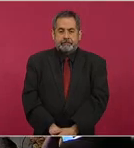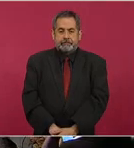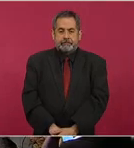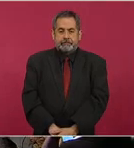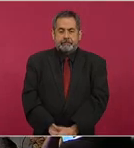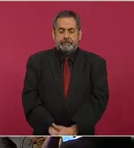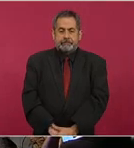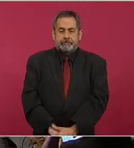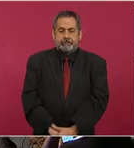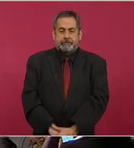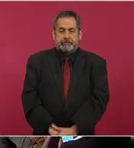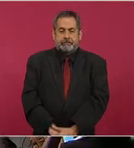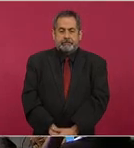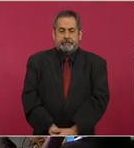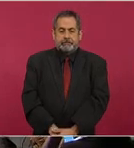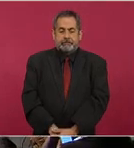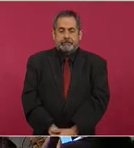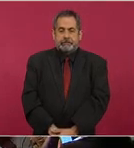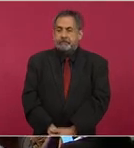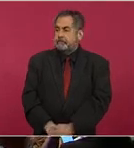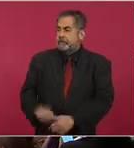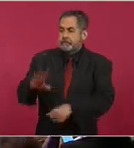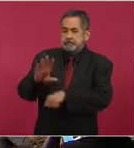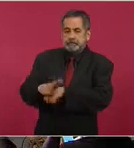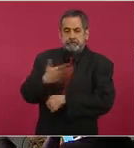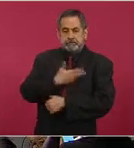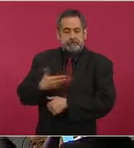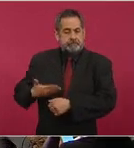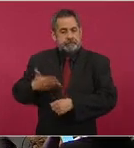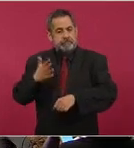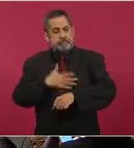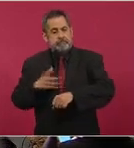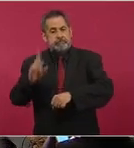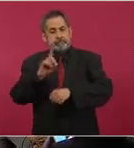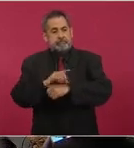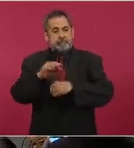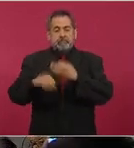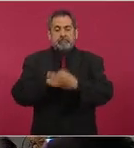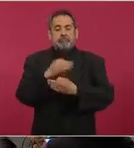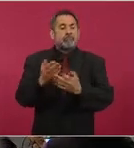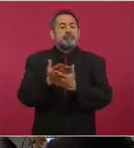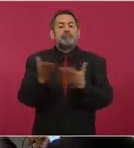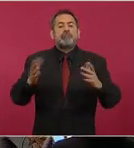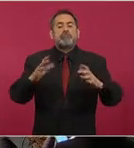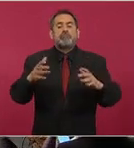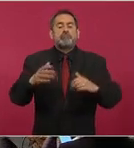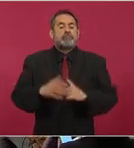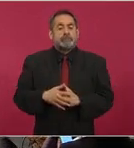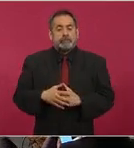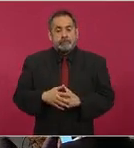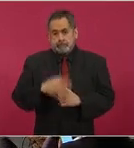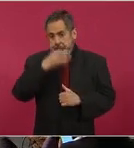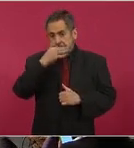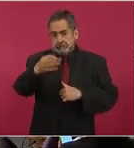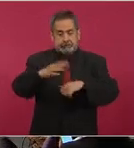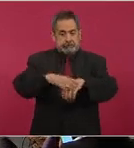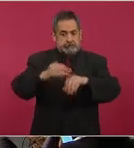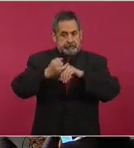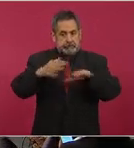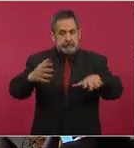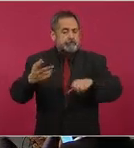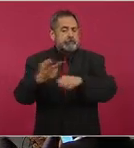Con su permiso, señor presidente. Muy buen día para todos y para todas. Informo a ustedes